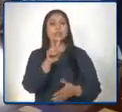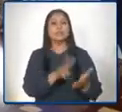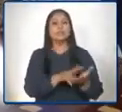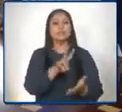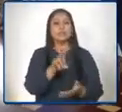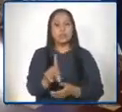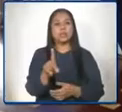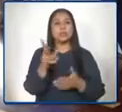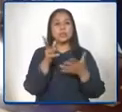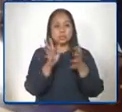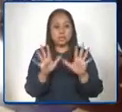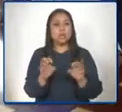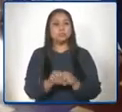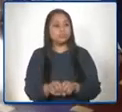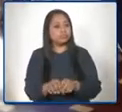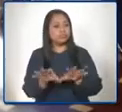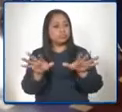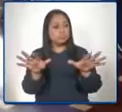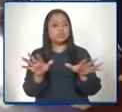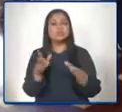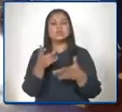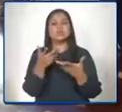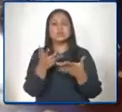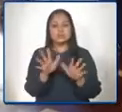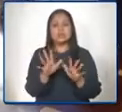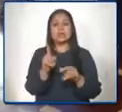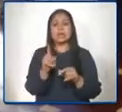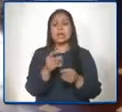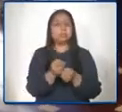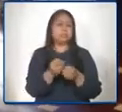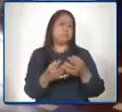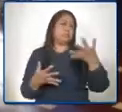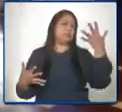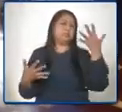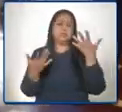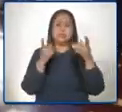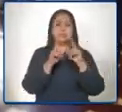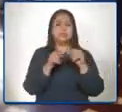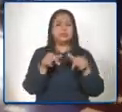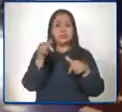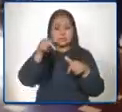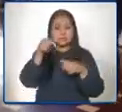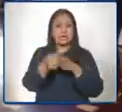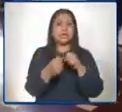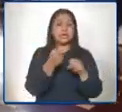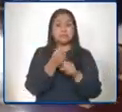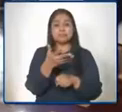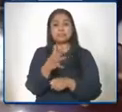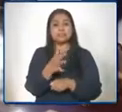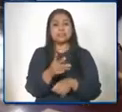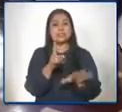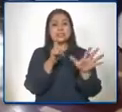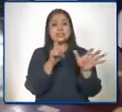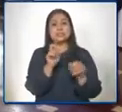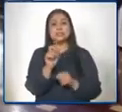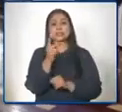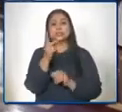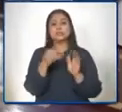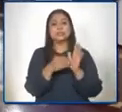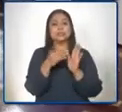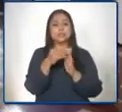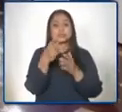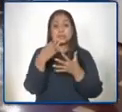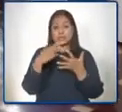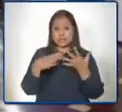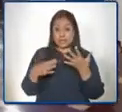distribuido pues una cantidad de este año de aproximadamente 6.2 millones de materiales